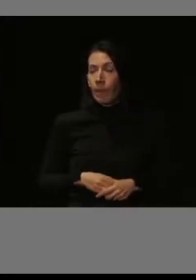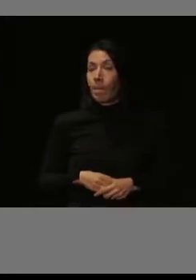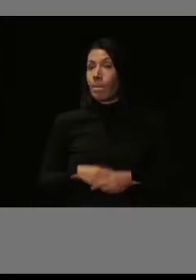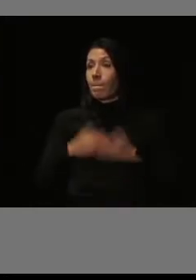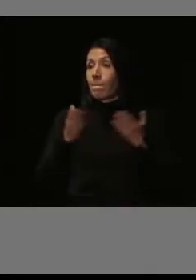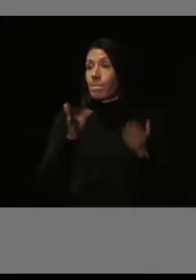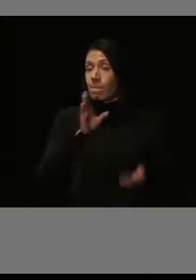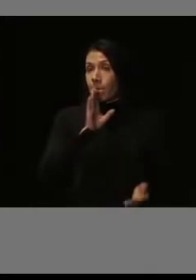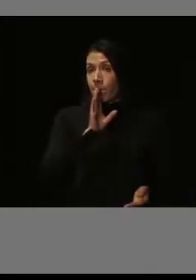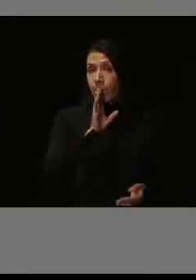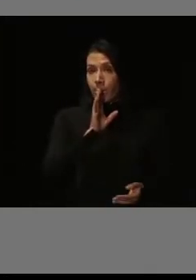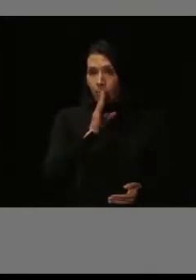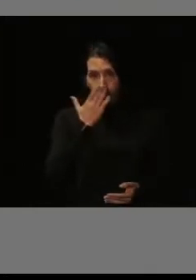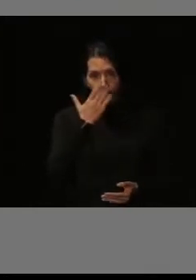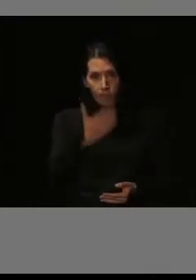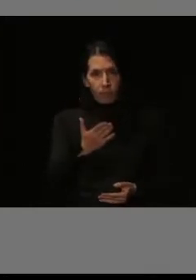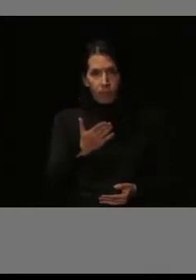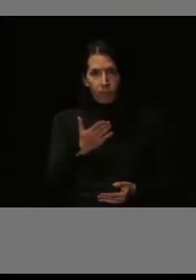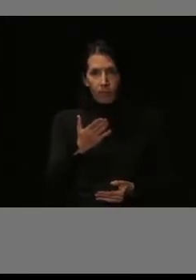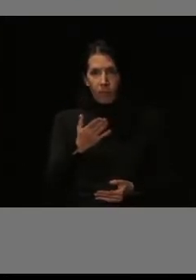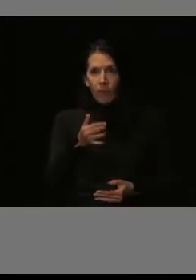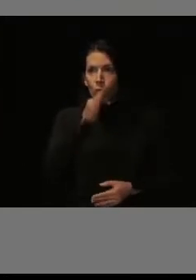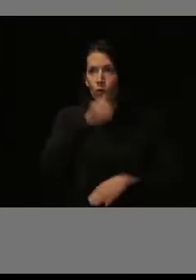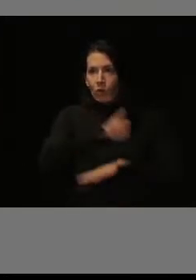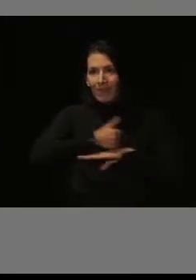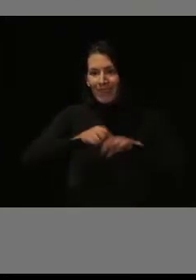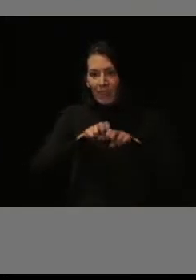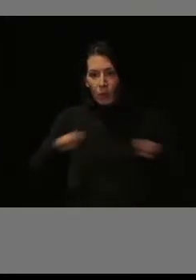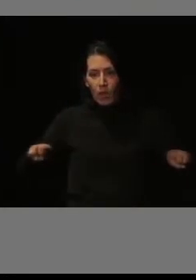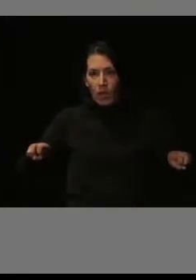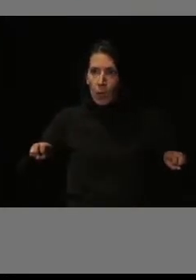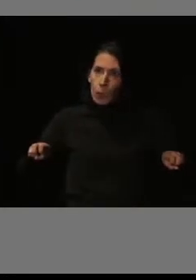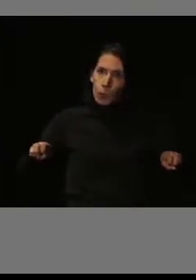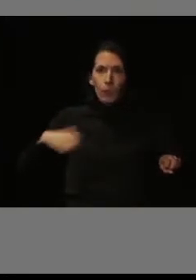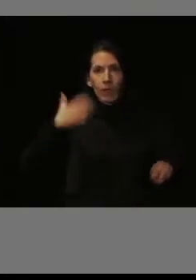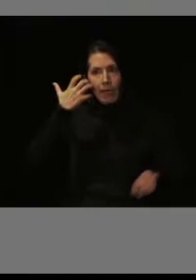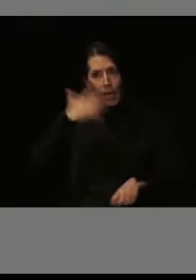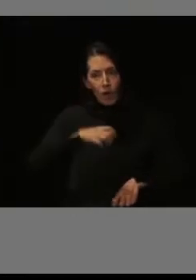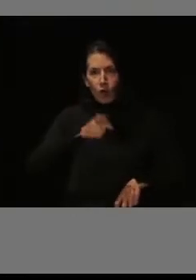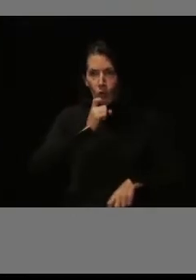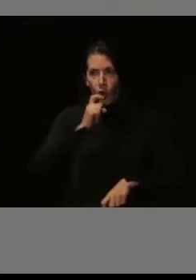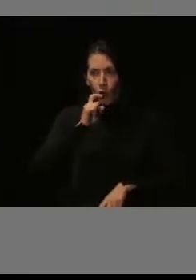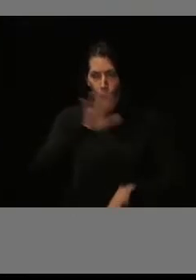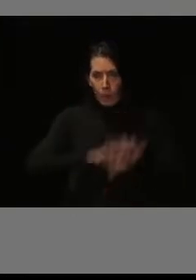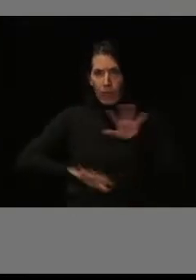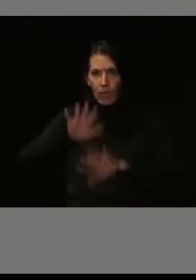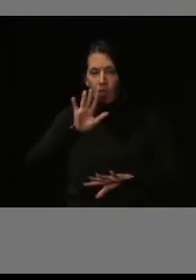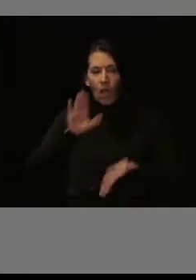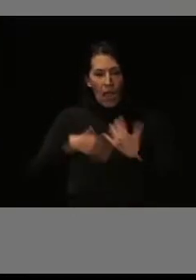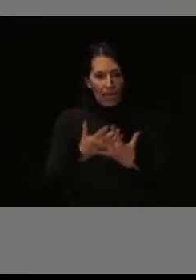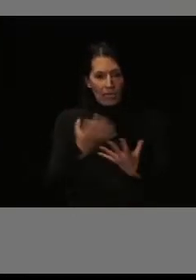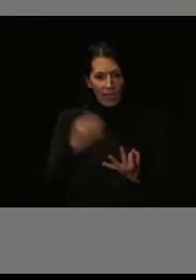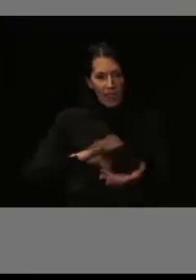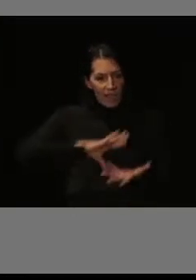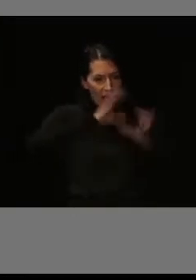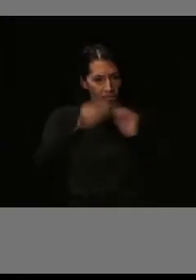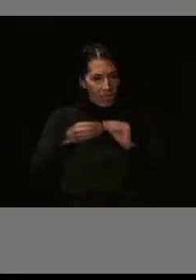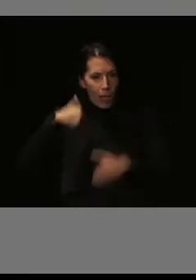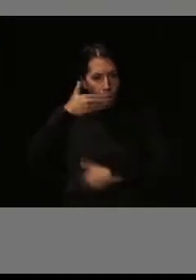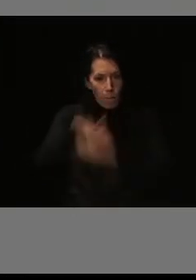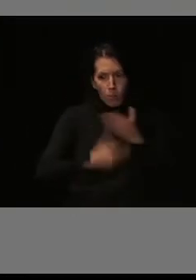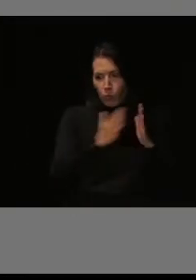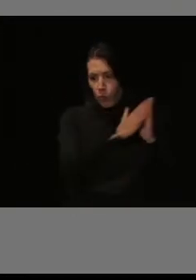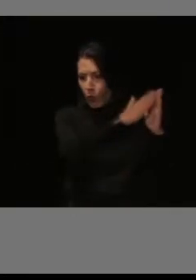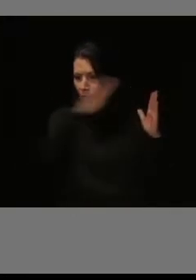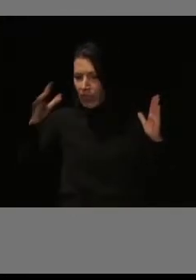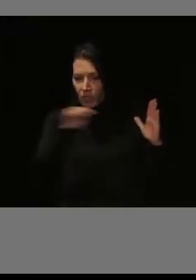Esto fue complicado, no fue un tribunal más, os podéis imaginar. Tuvimos que adaptar todo el proceso, absolutamente,